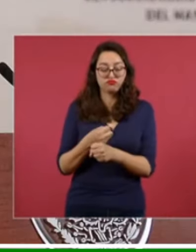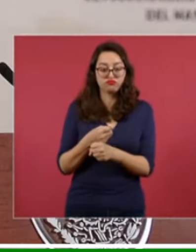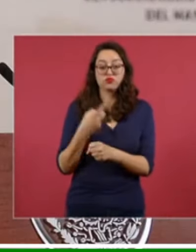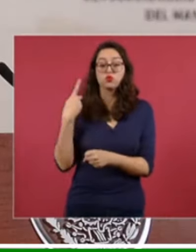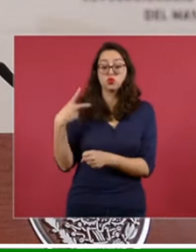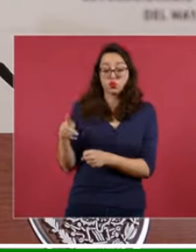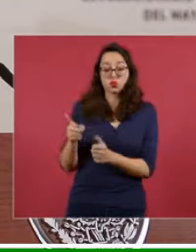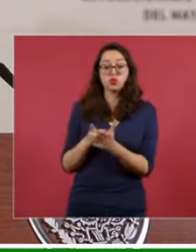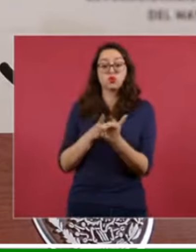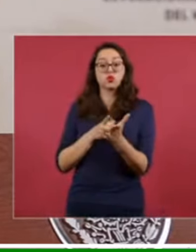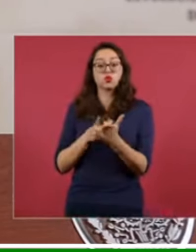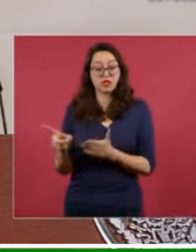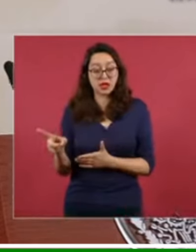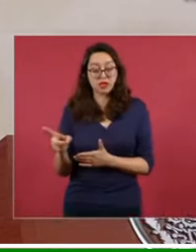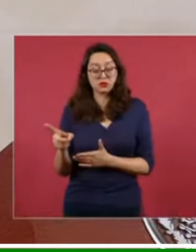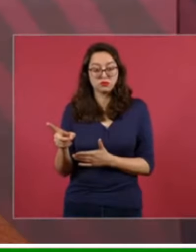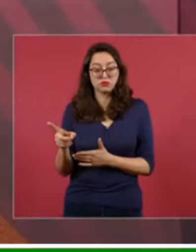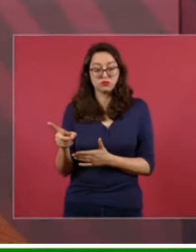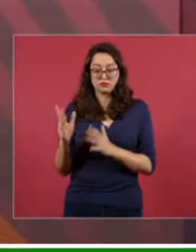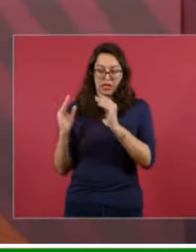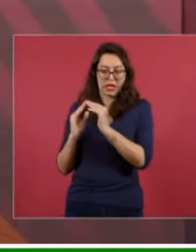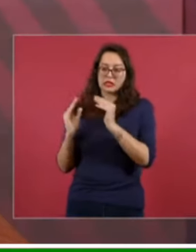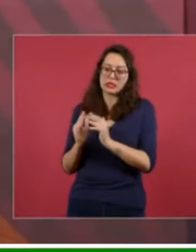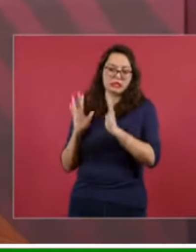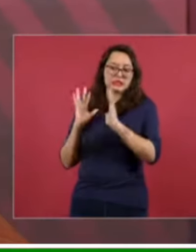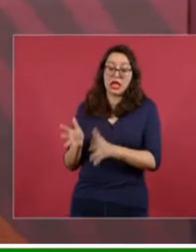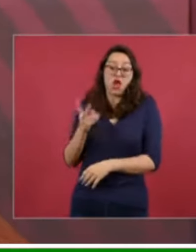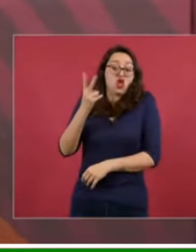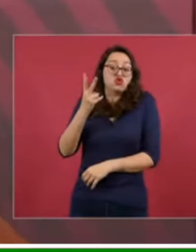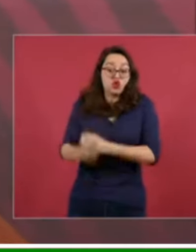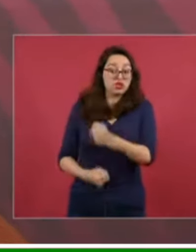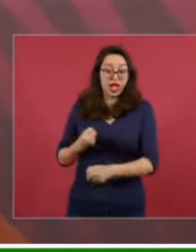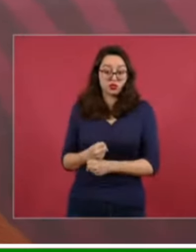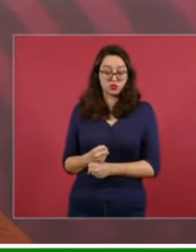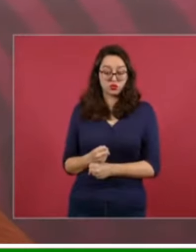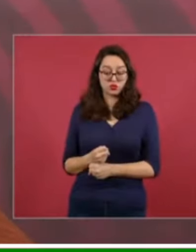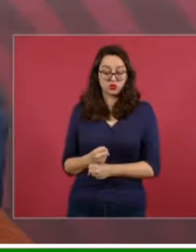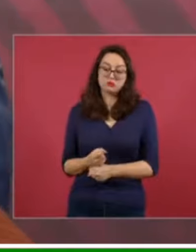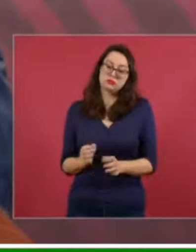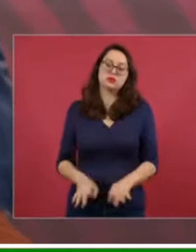a tener una casa. Esto para los jóvenes, sobre todo.